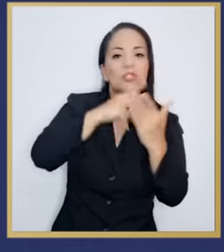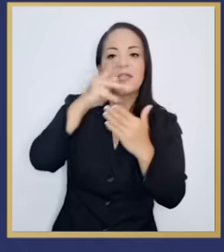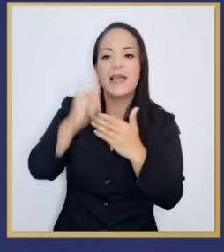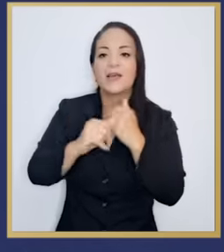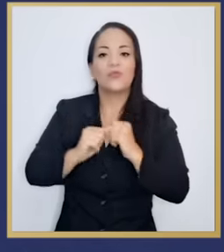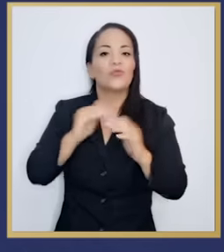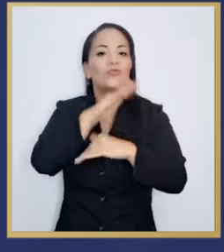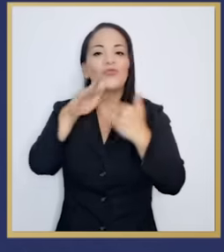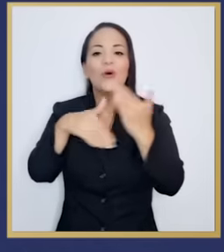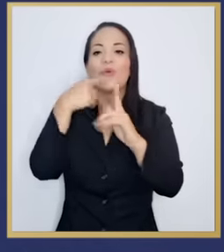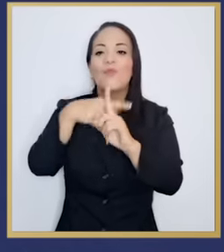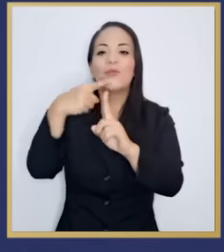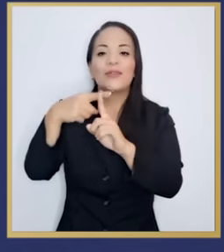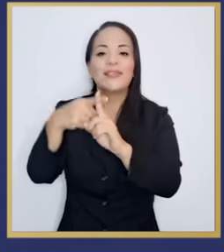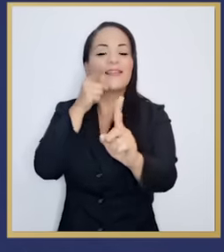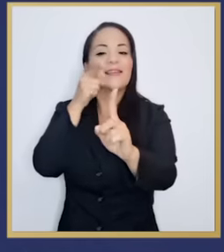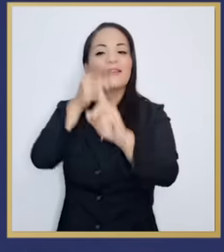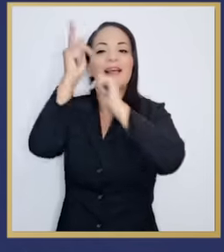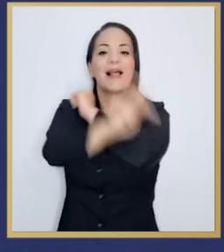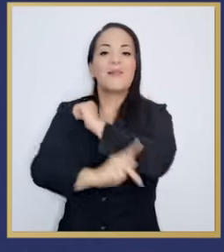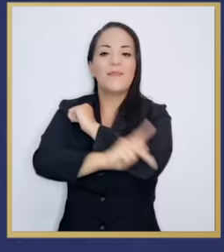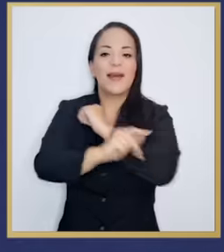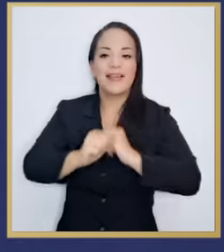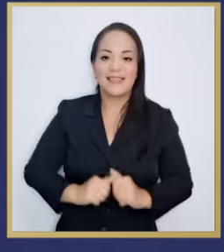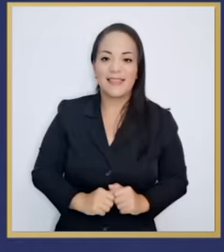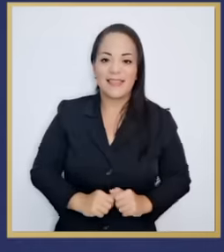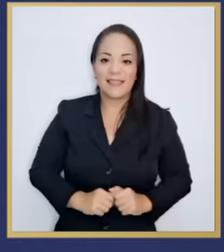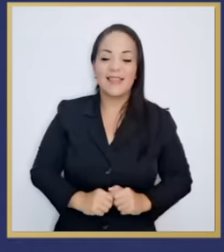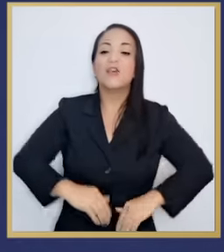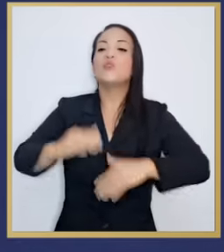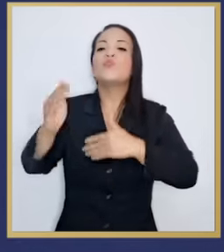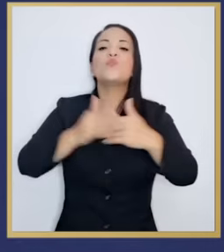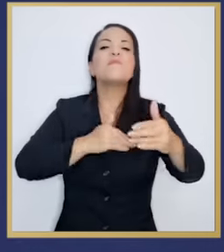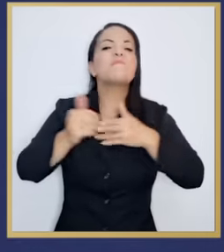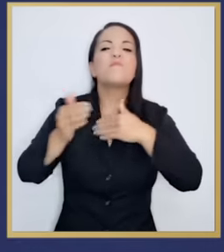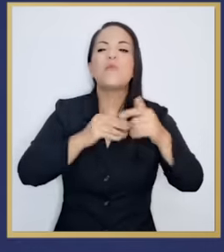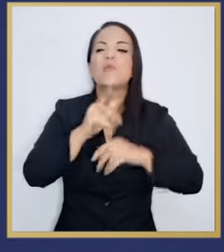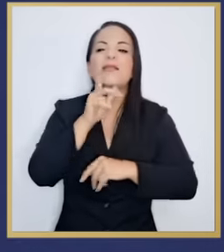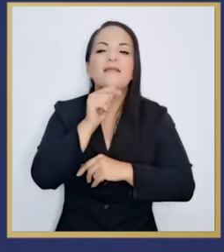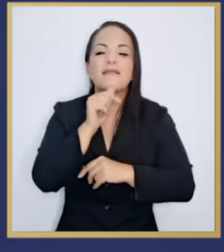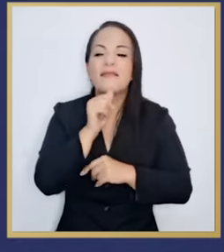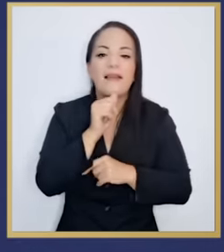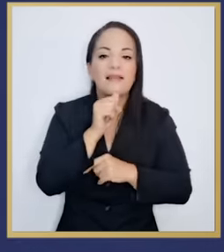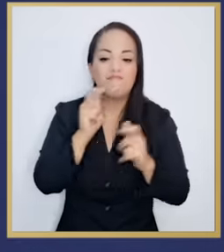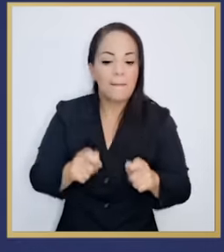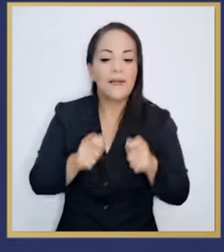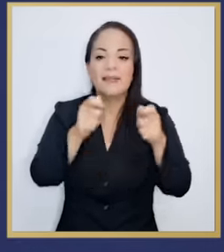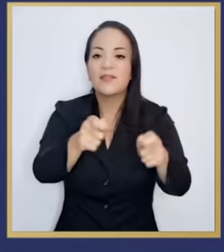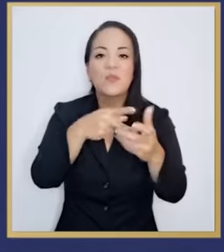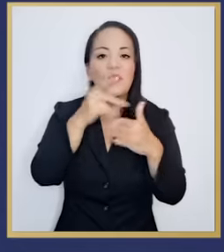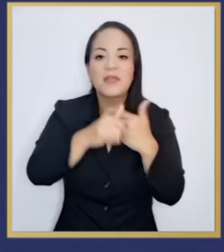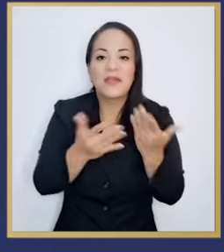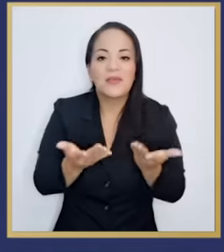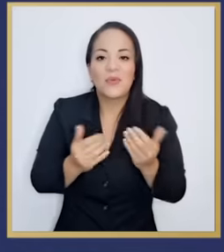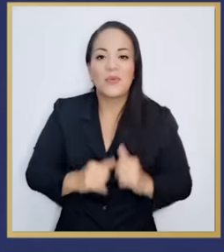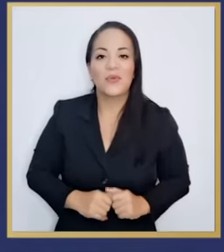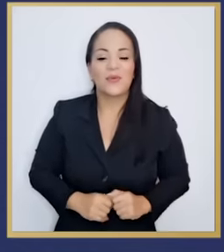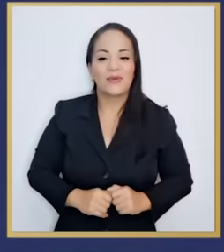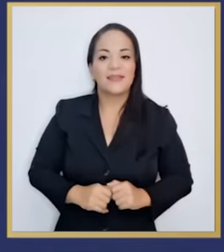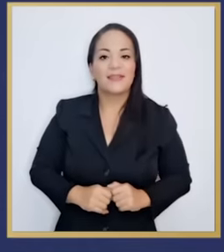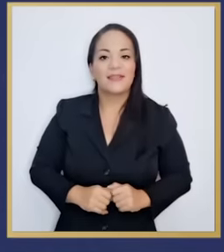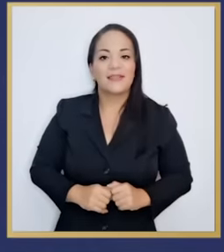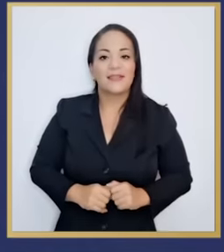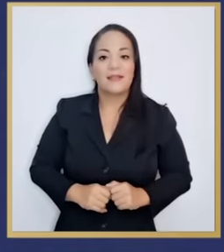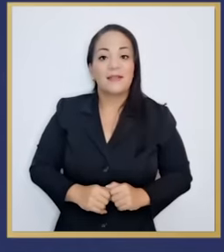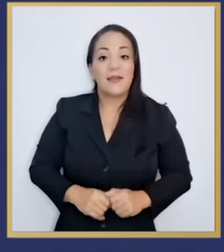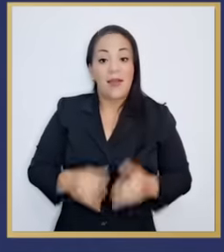positivos para el país, independientemente de quién los haya presentado. Es claro que este